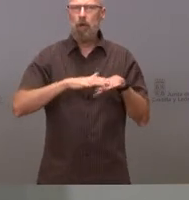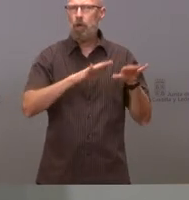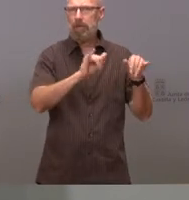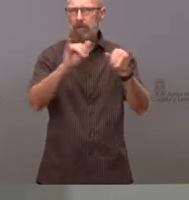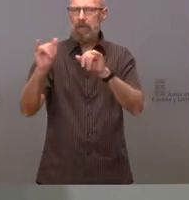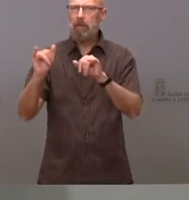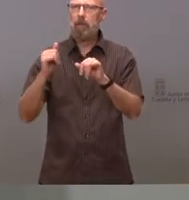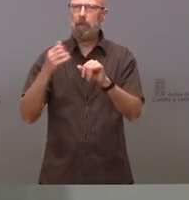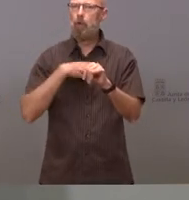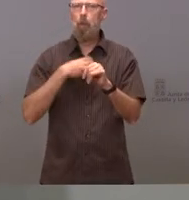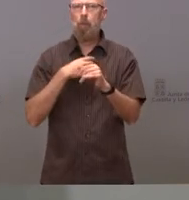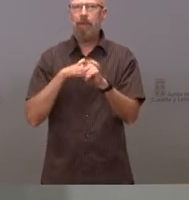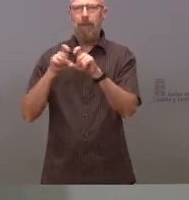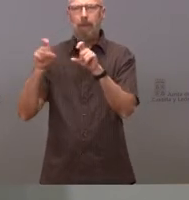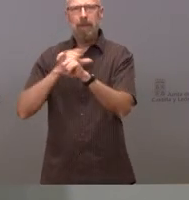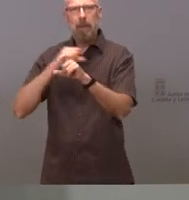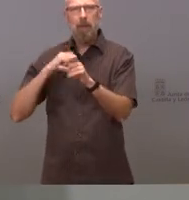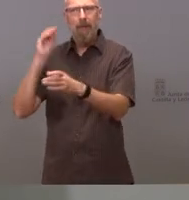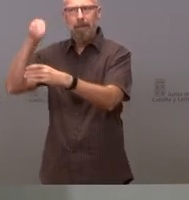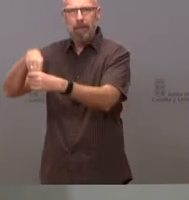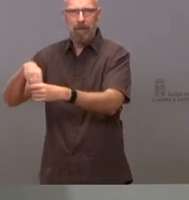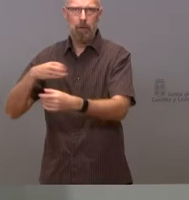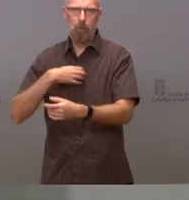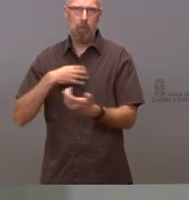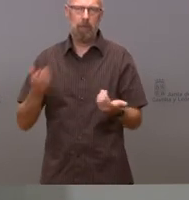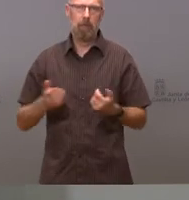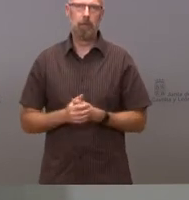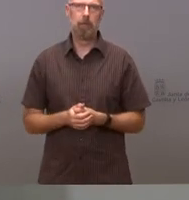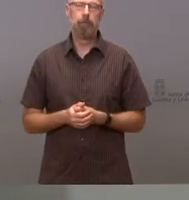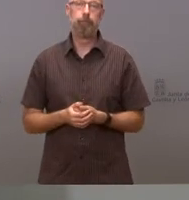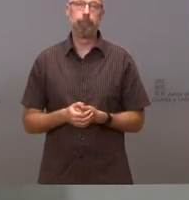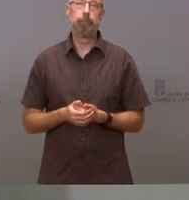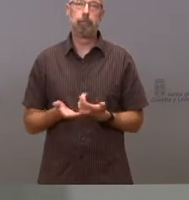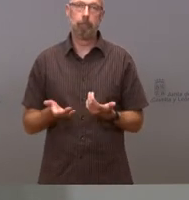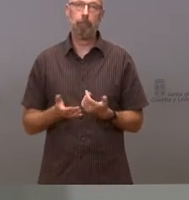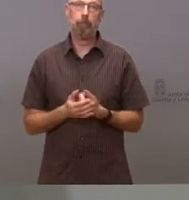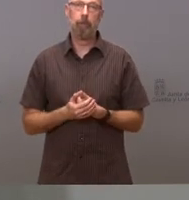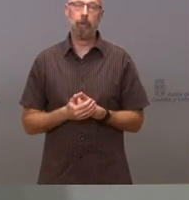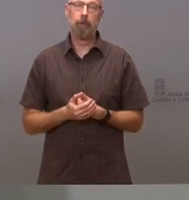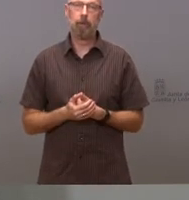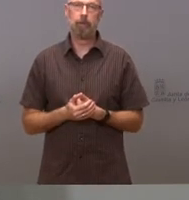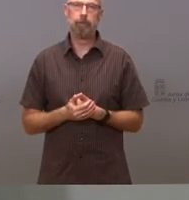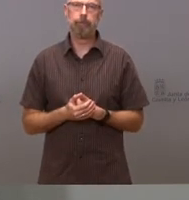pueden actuar con lo que puede entenderse una forma de clientelismo